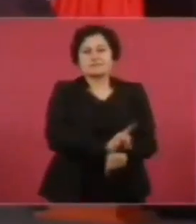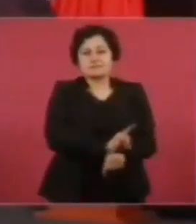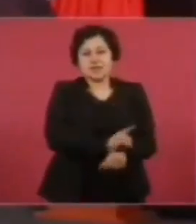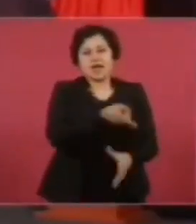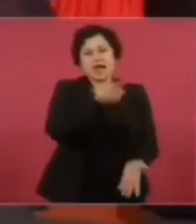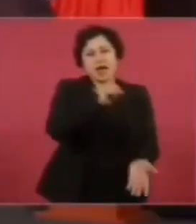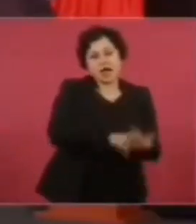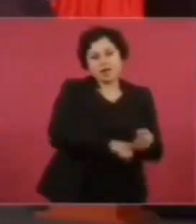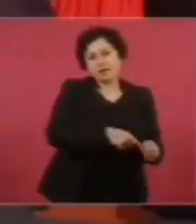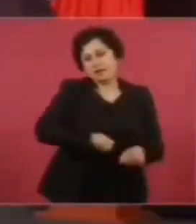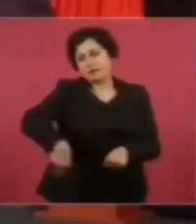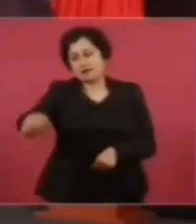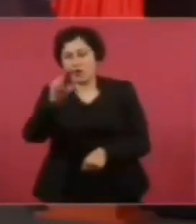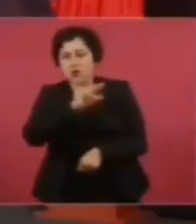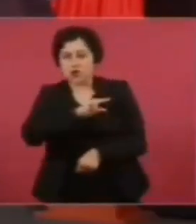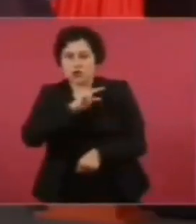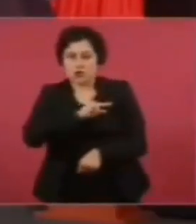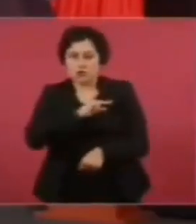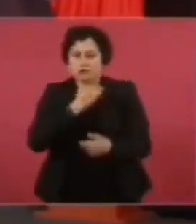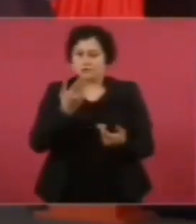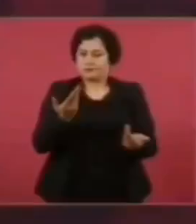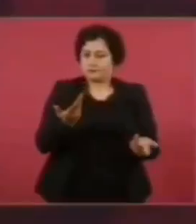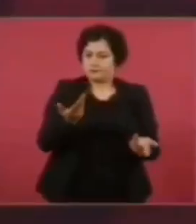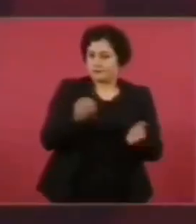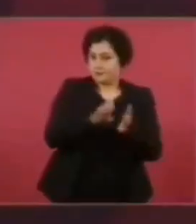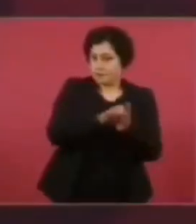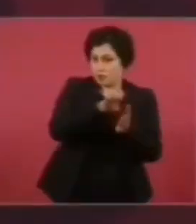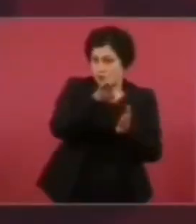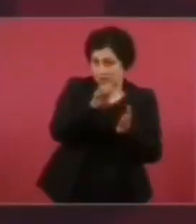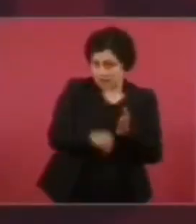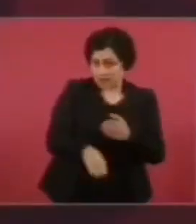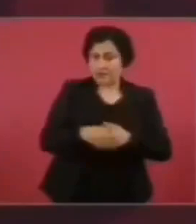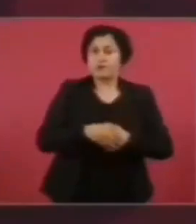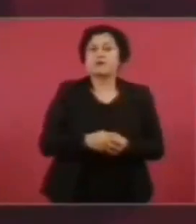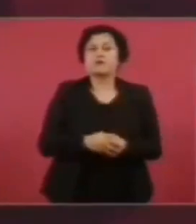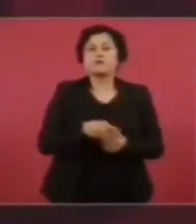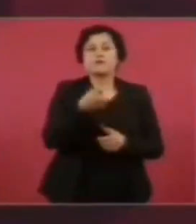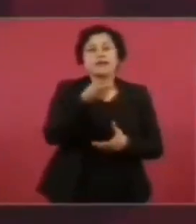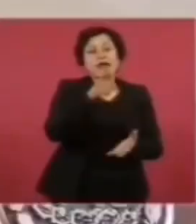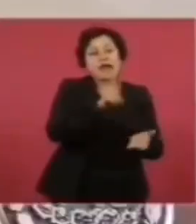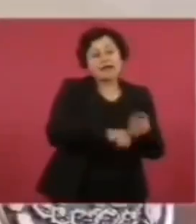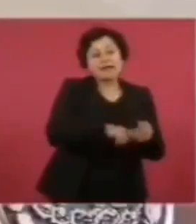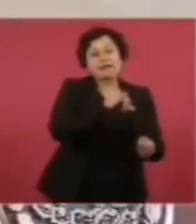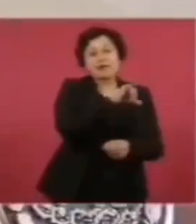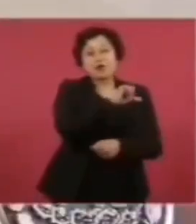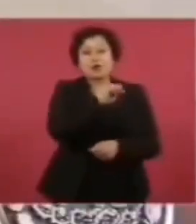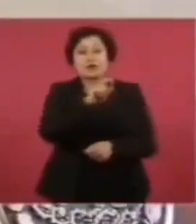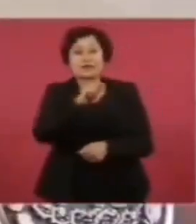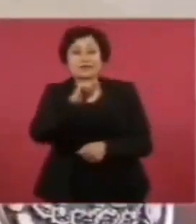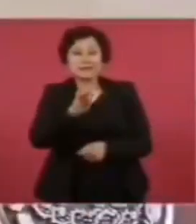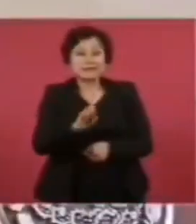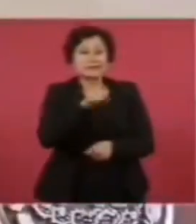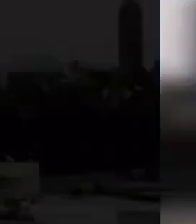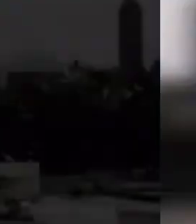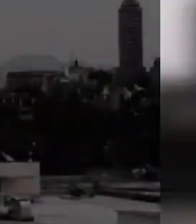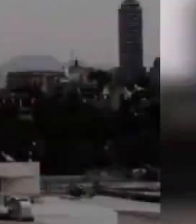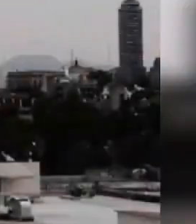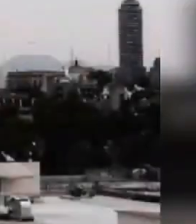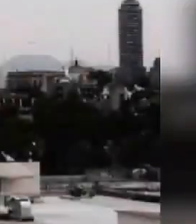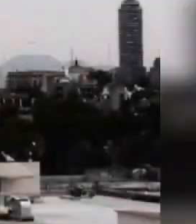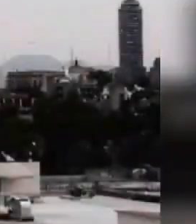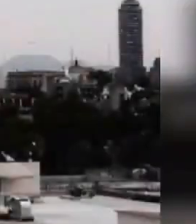necesita un caldito de pollo, también es un particular el que hace ese caldito de pollo.